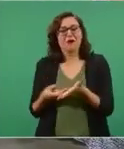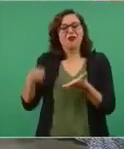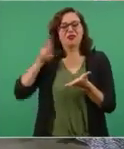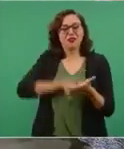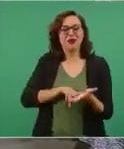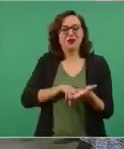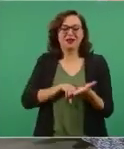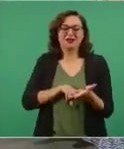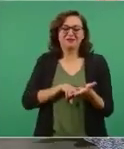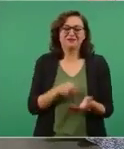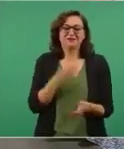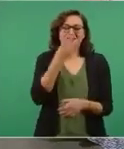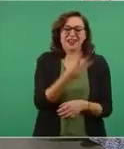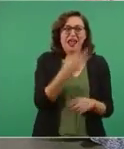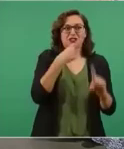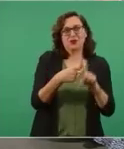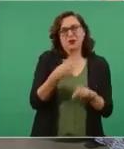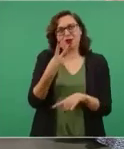son seis.